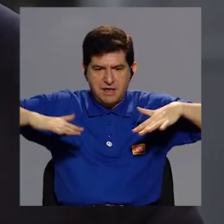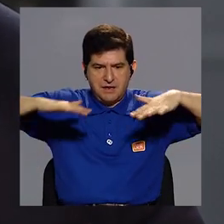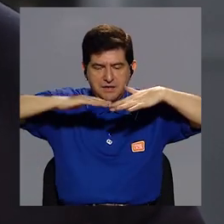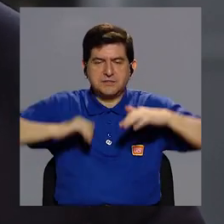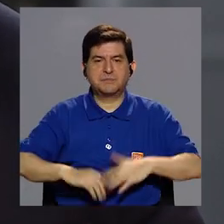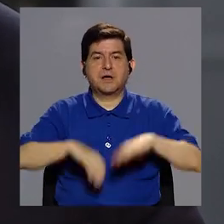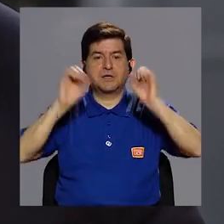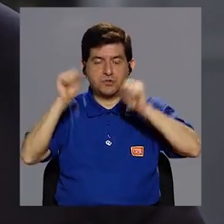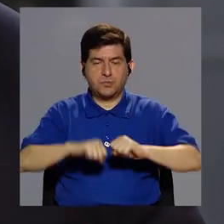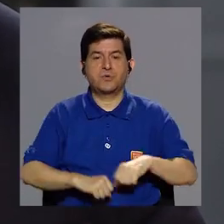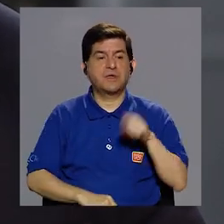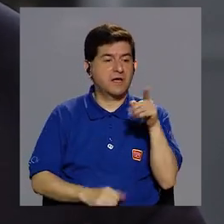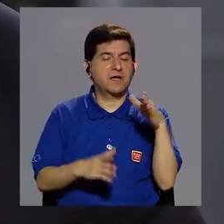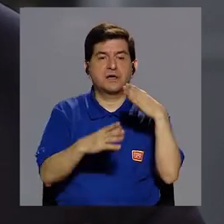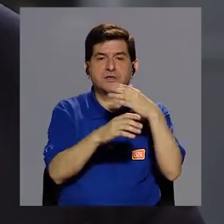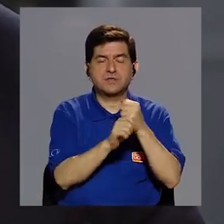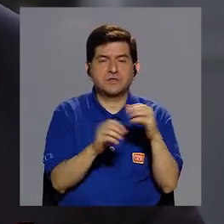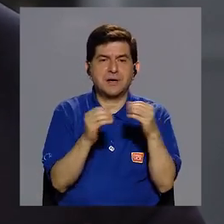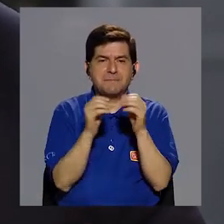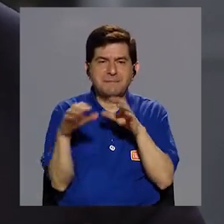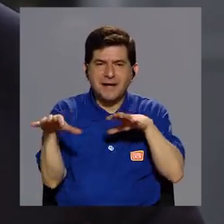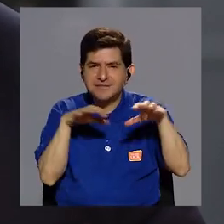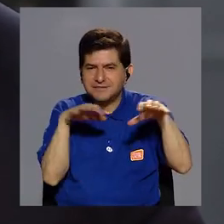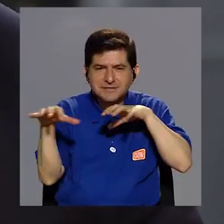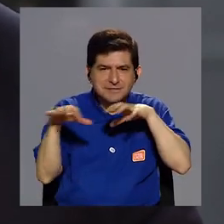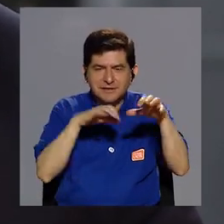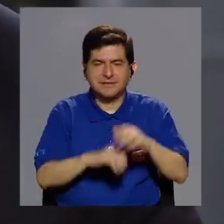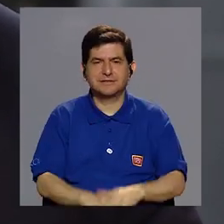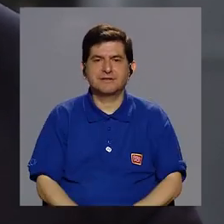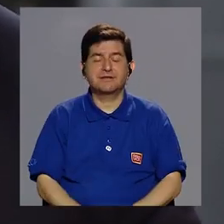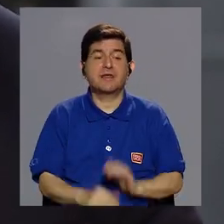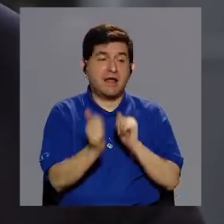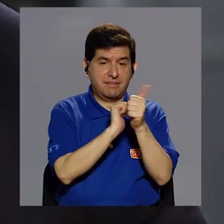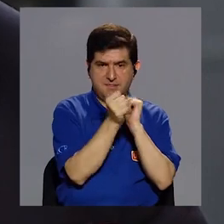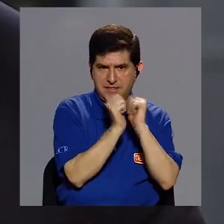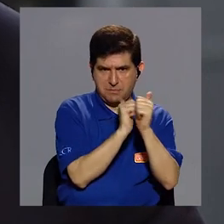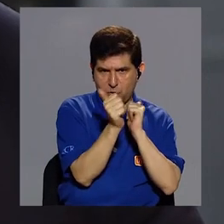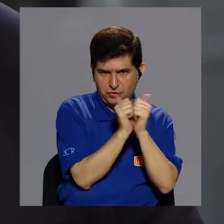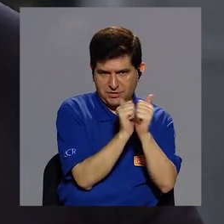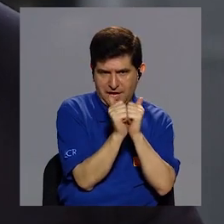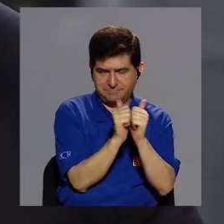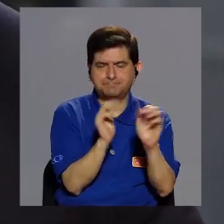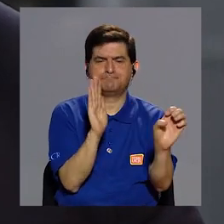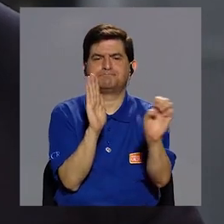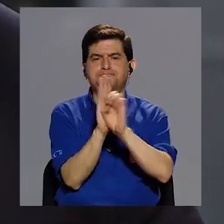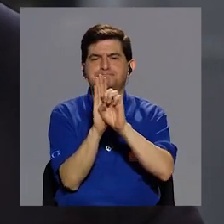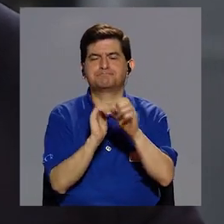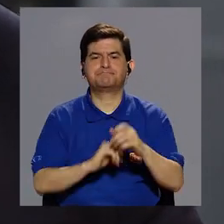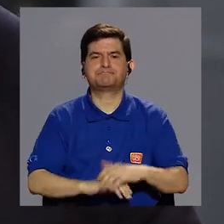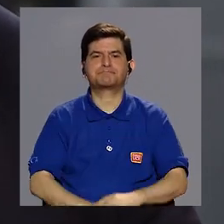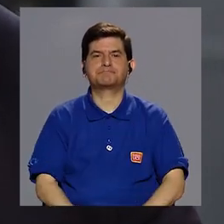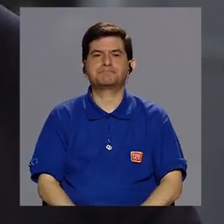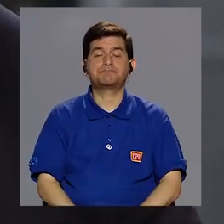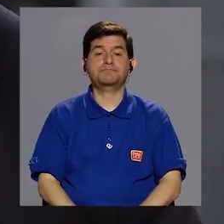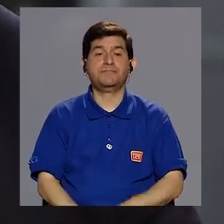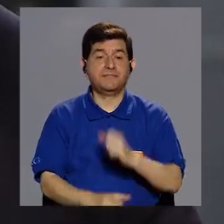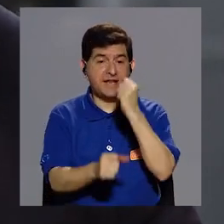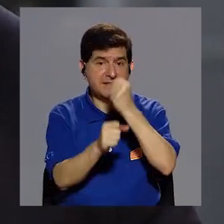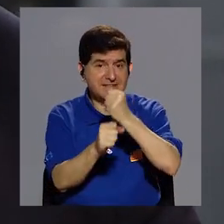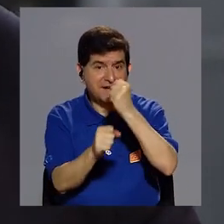espacios en donde ellos puedan realizar más actividad, más deporte. Por ejemplo,